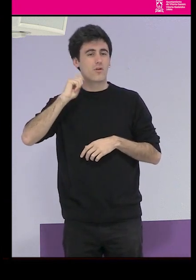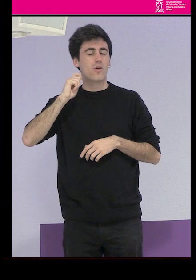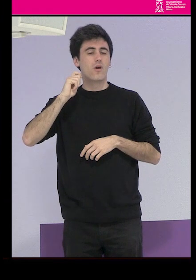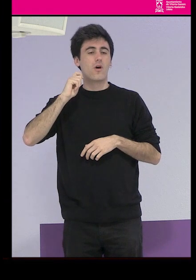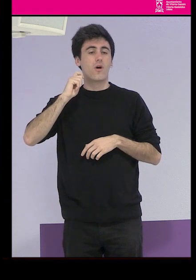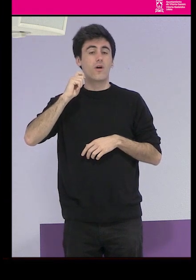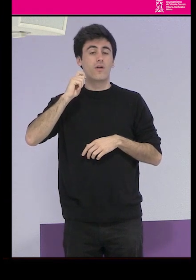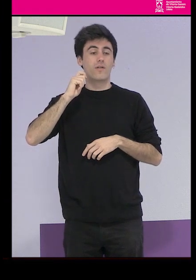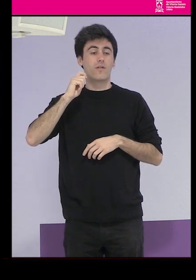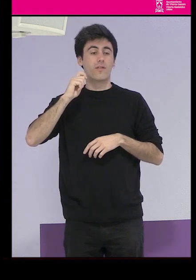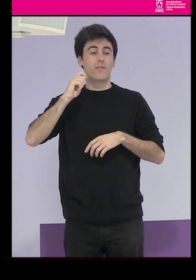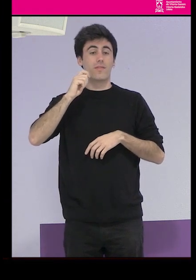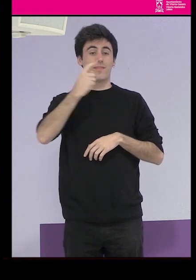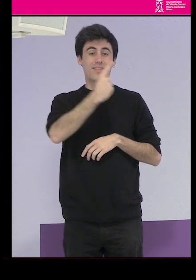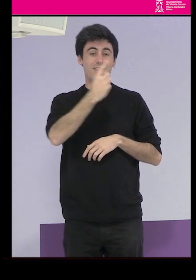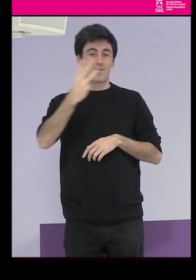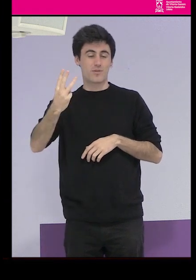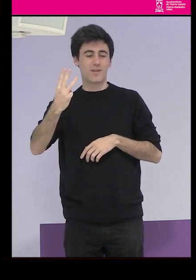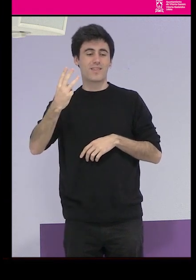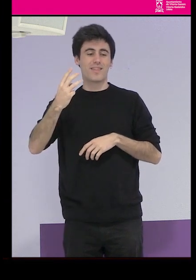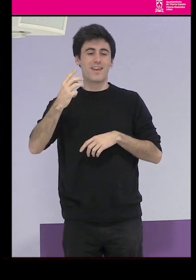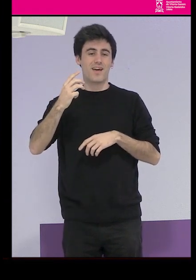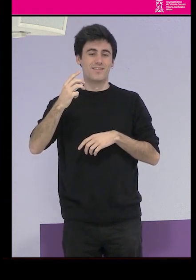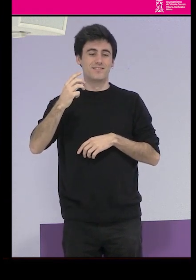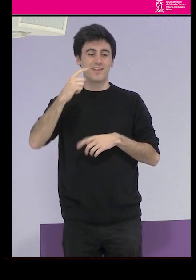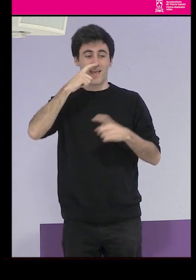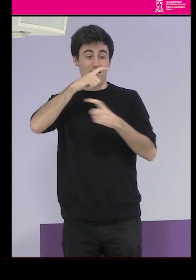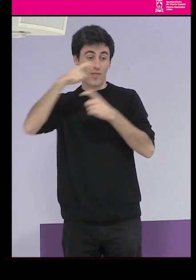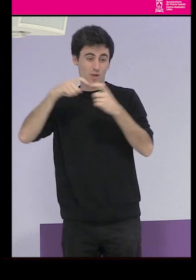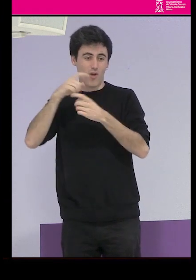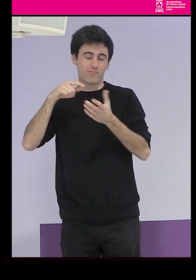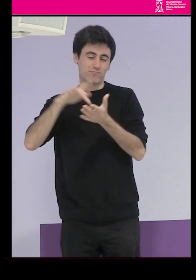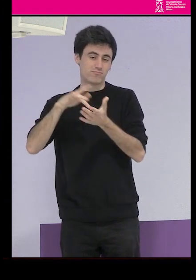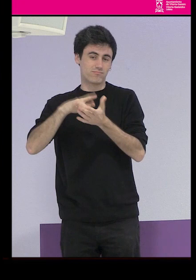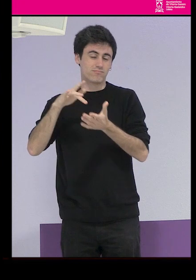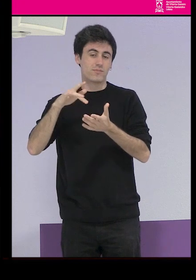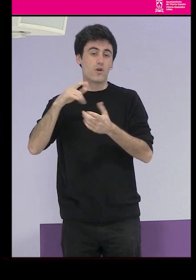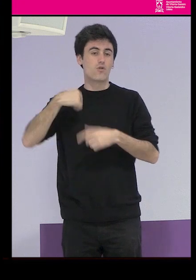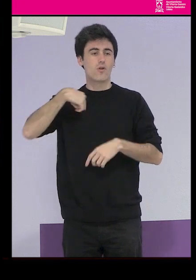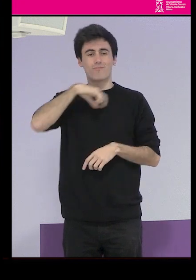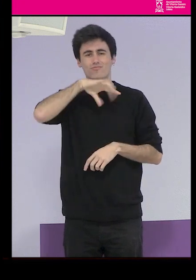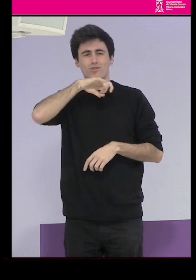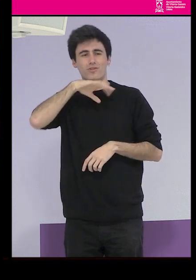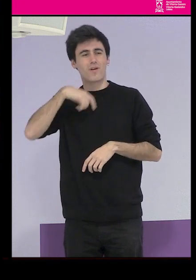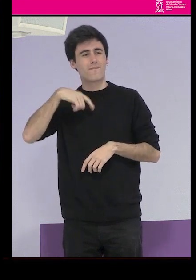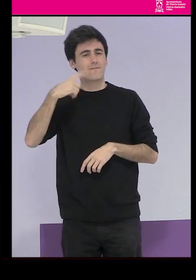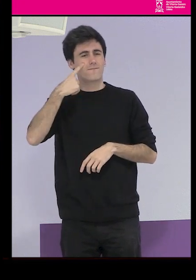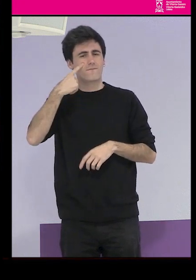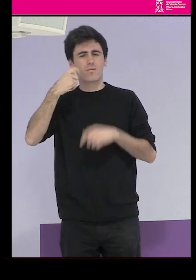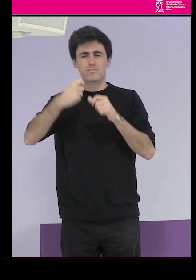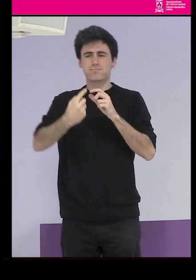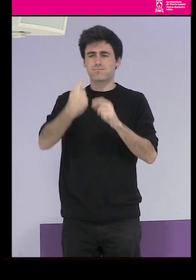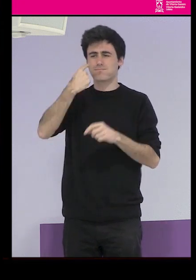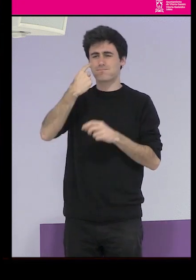tercera edición de la COS, con lo cual nos alegramos mucho y yo me alegro especialmente de haber visto este recorrido.